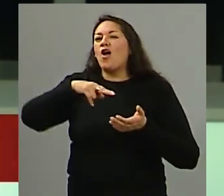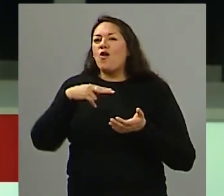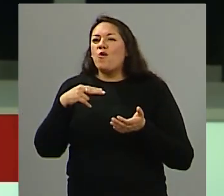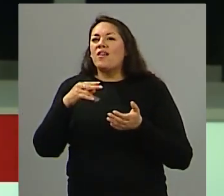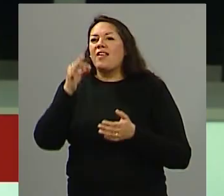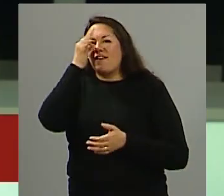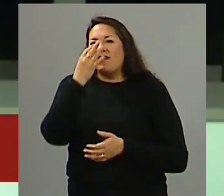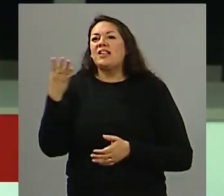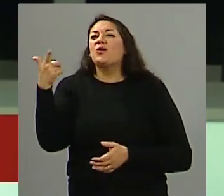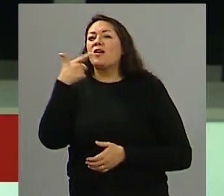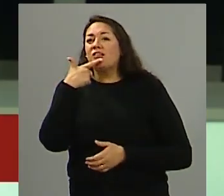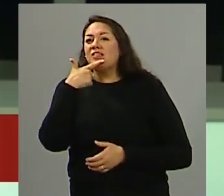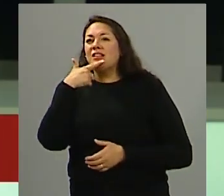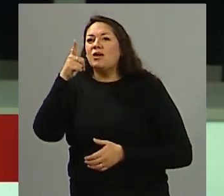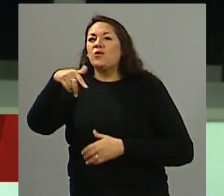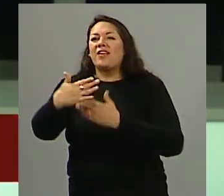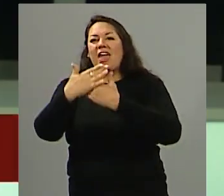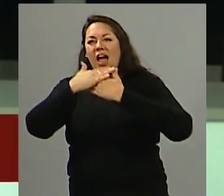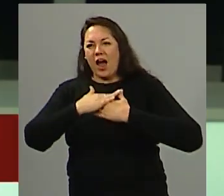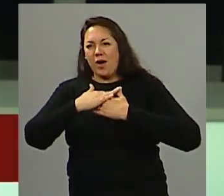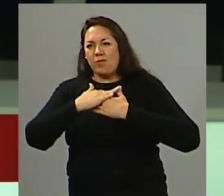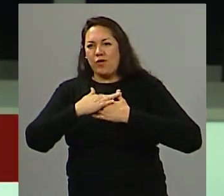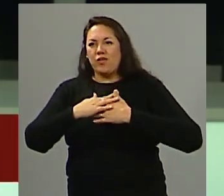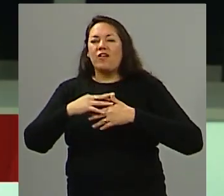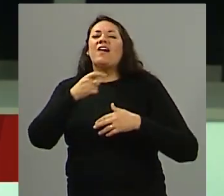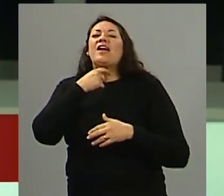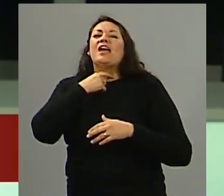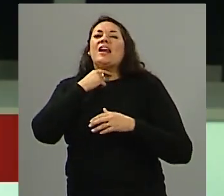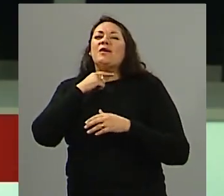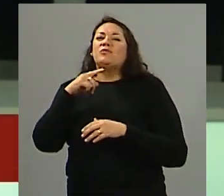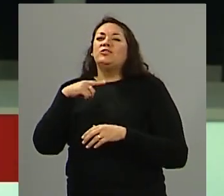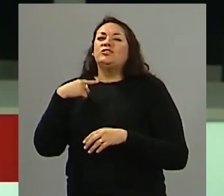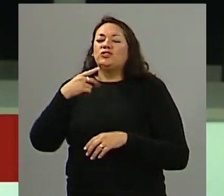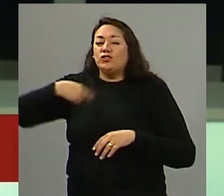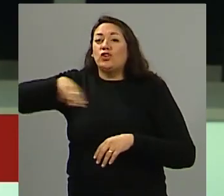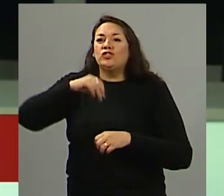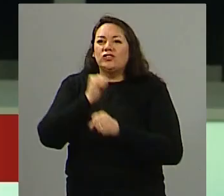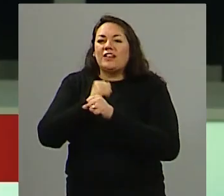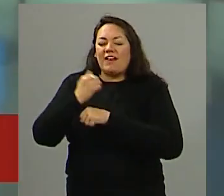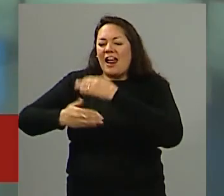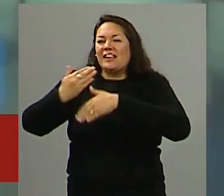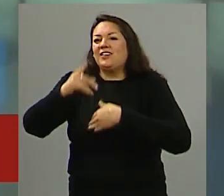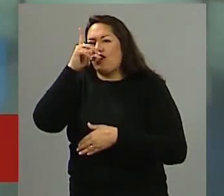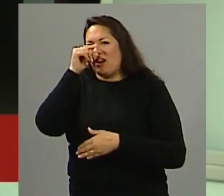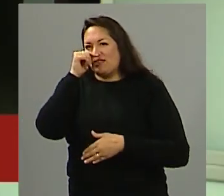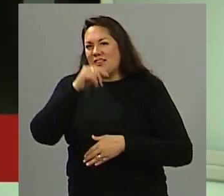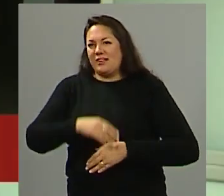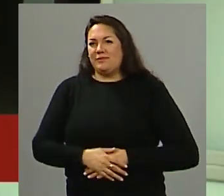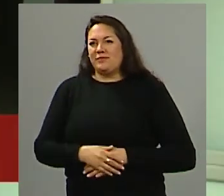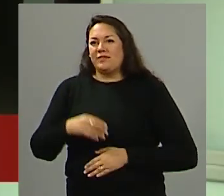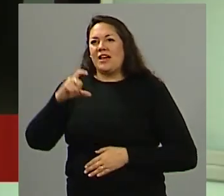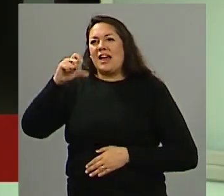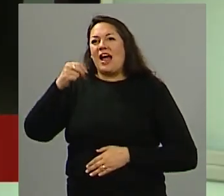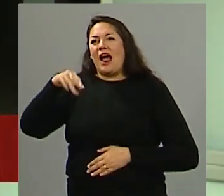este 24 de septiembre nos acompañen tenemos ganas de ser las serinos y las serinas que trabajen por el desarrollo de las heras así pasaba Adriana